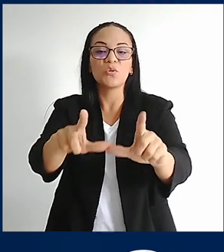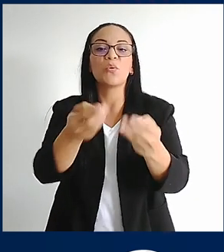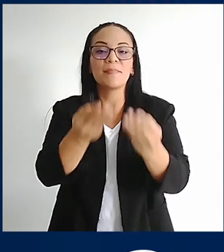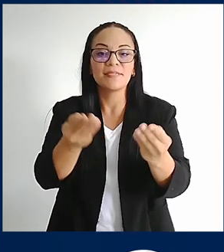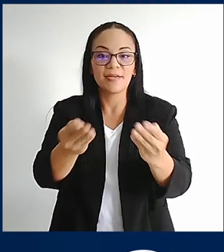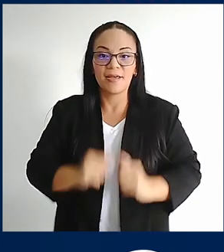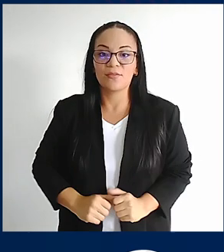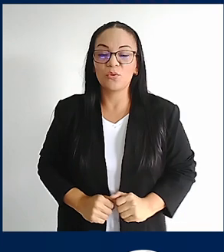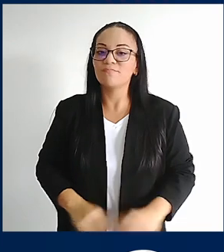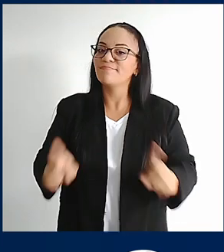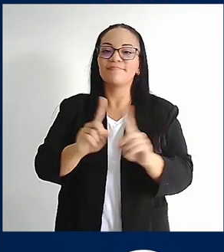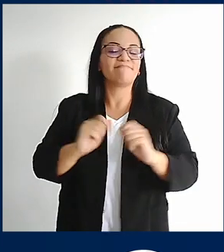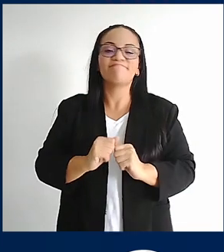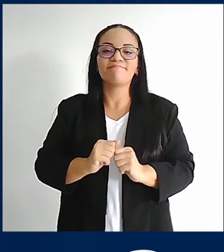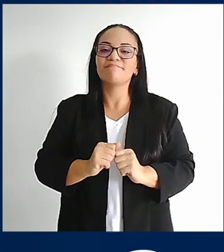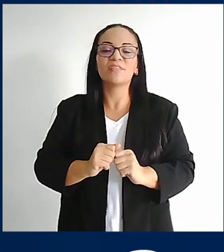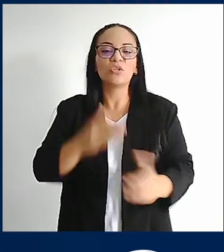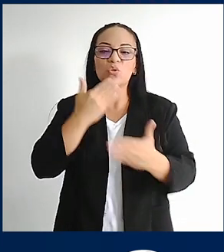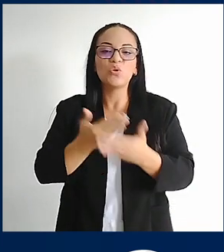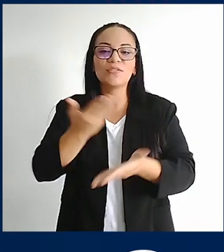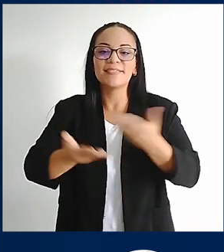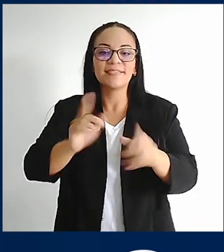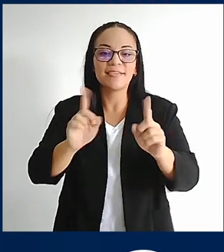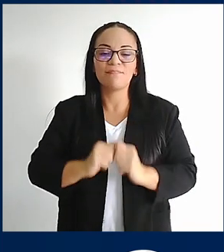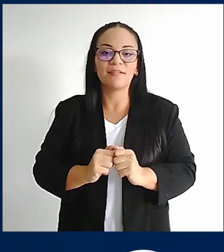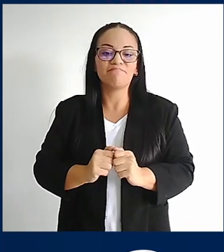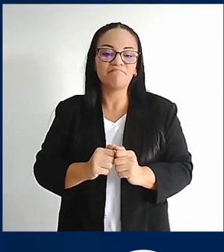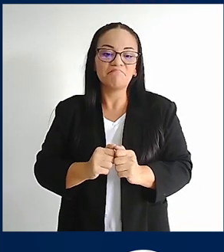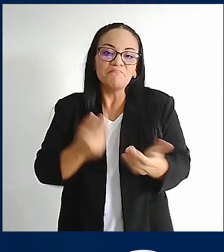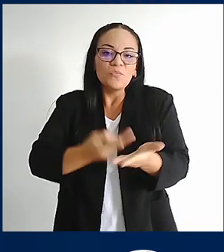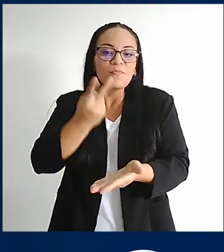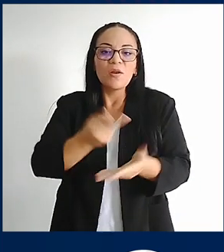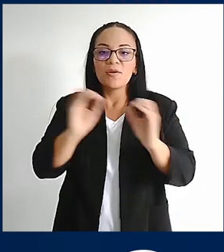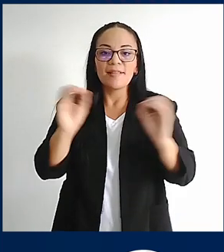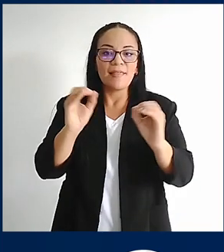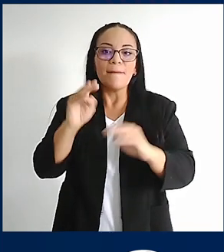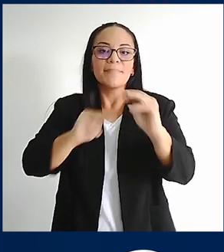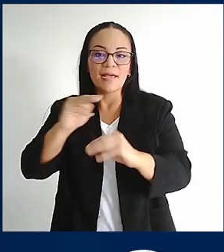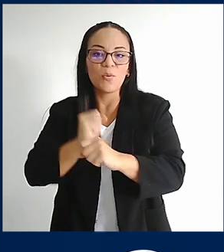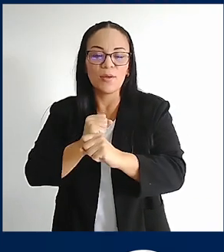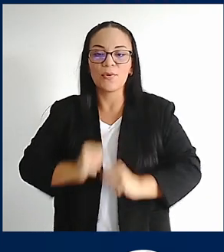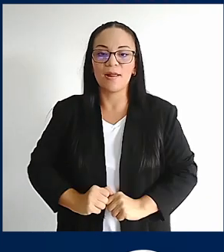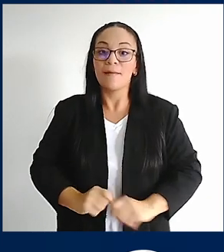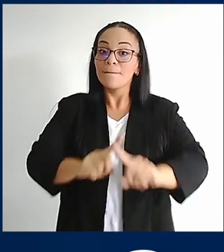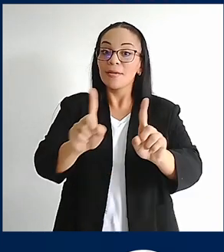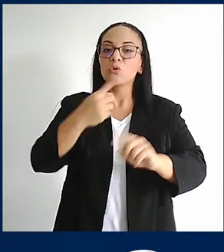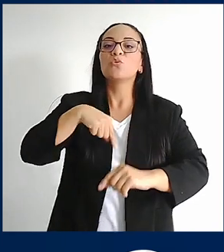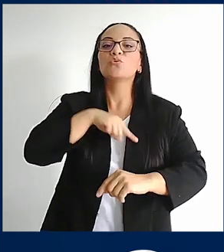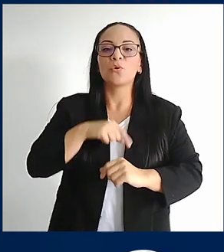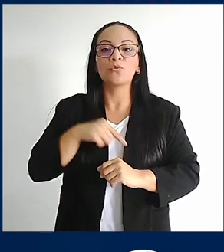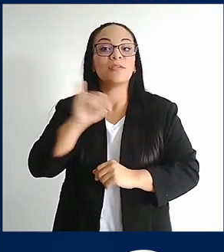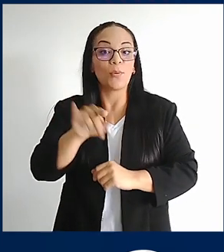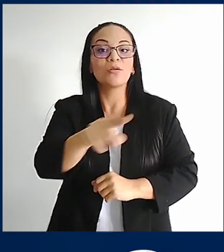bachiller. Eso no sirve de nada porque no les significa nada en el mercado laboral. Nosotros, al igual